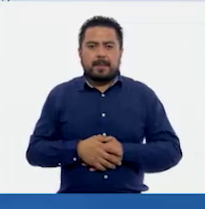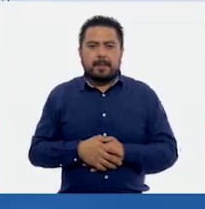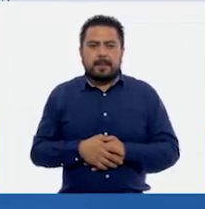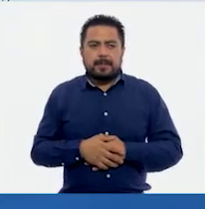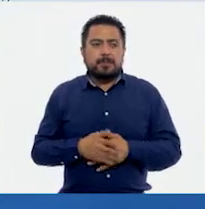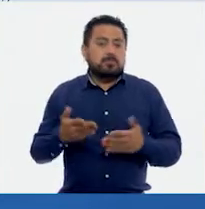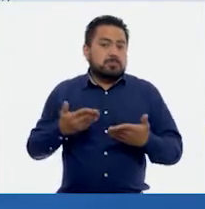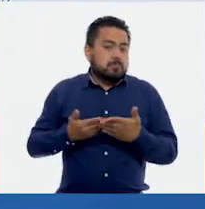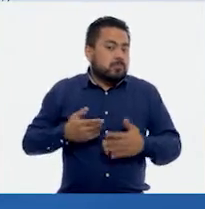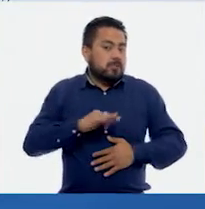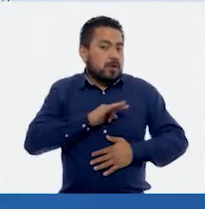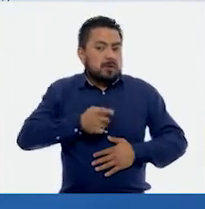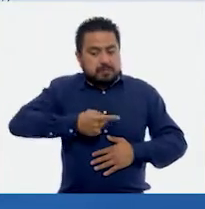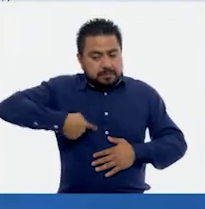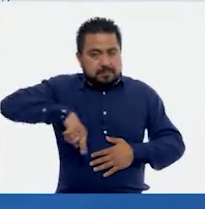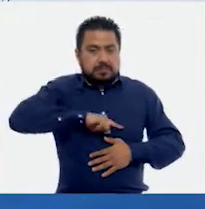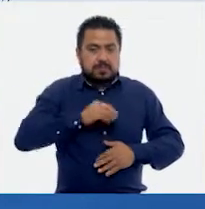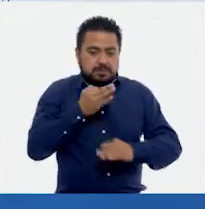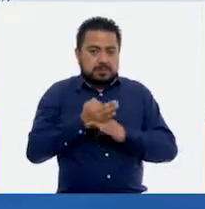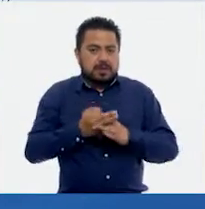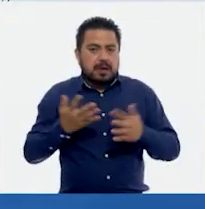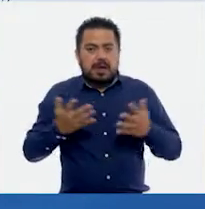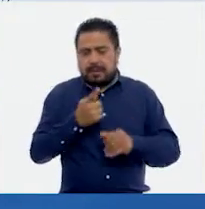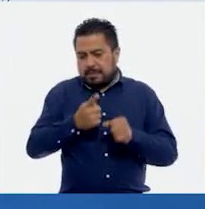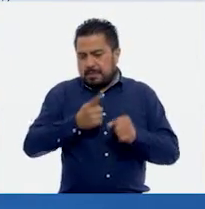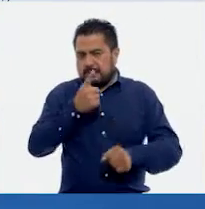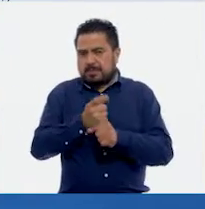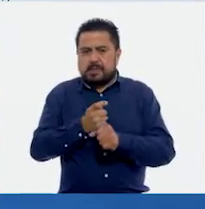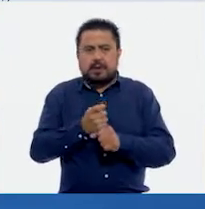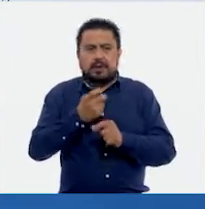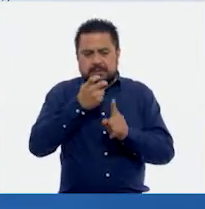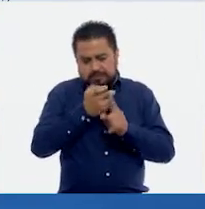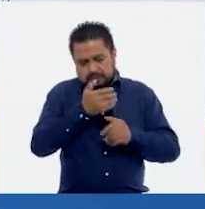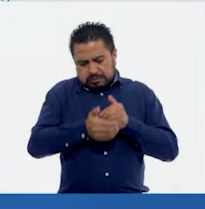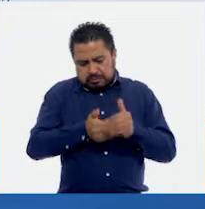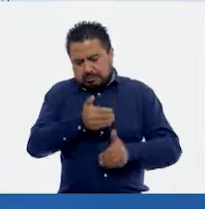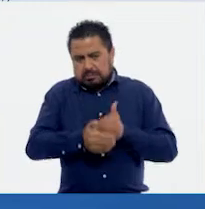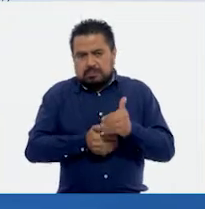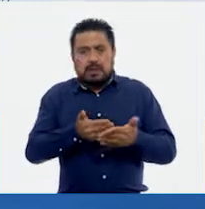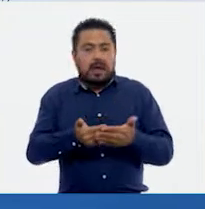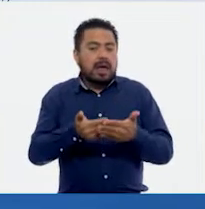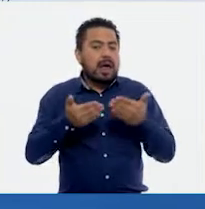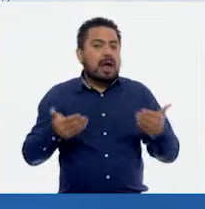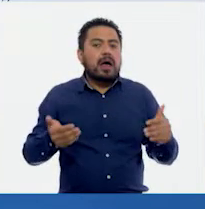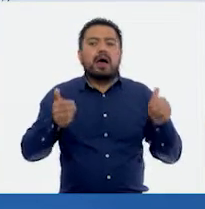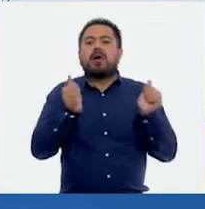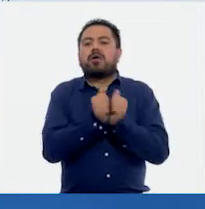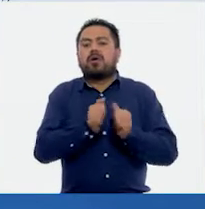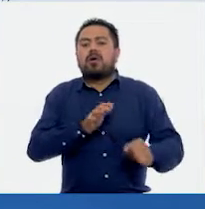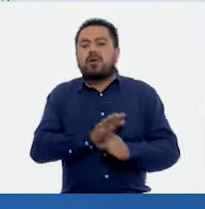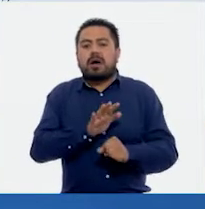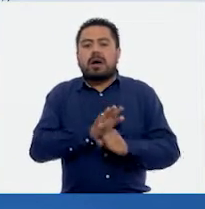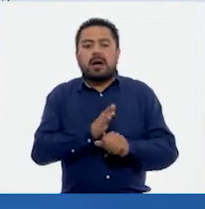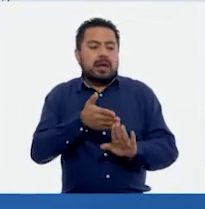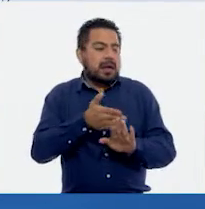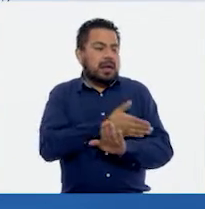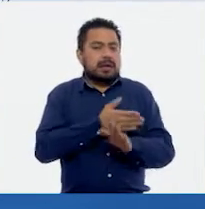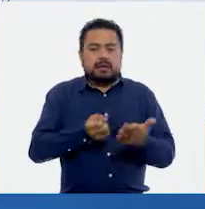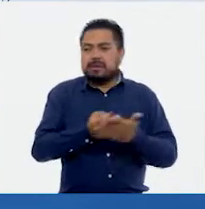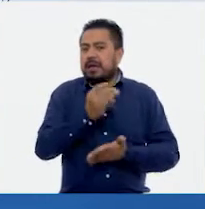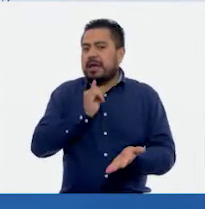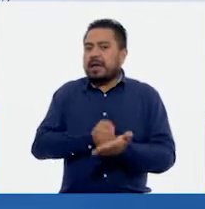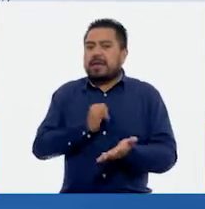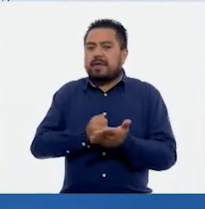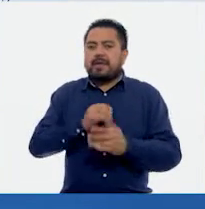Podemos nosotros hacer primeramente este procedimiento ahora con, antes de sacarle el IVA